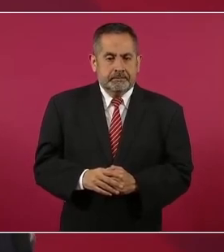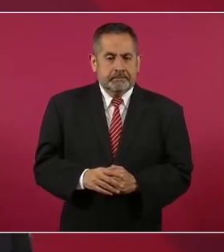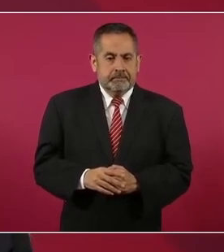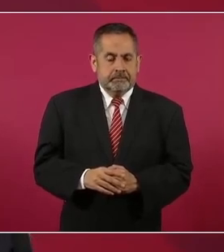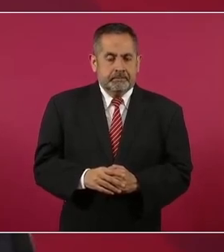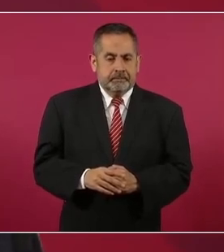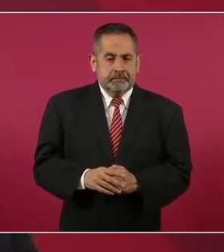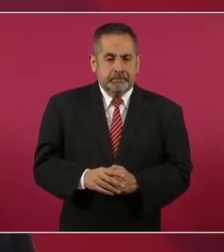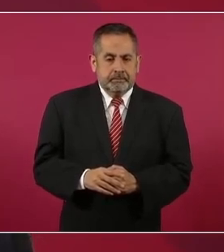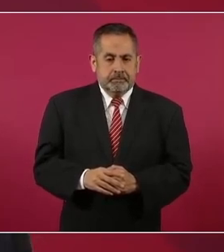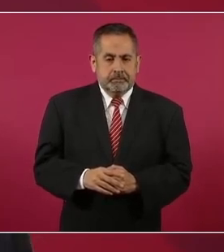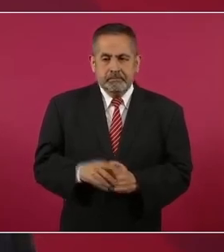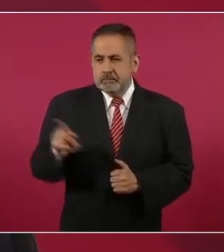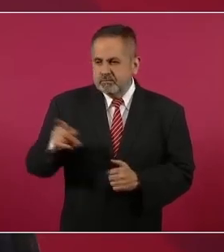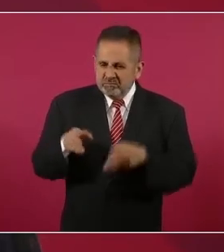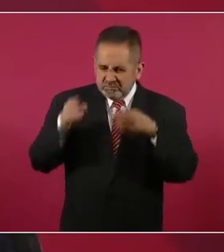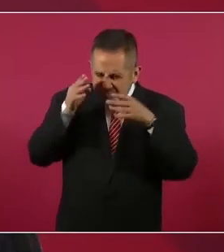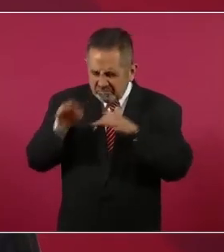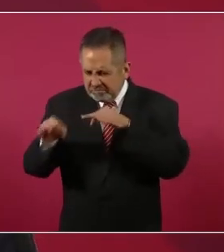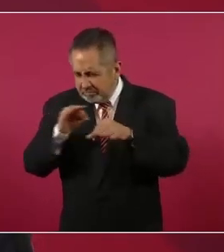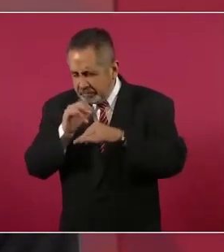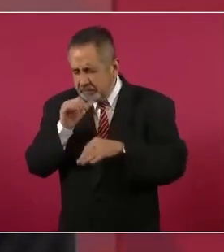No se aplique tanto.